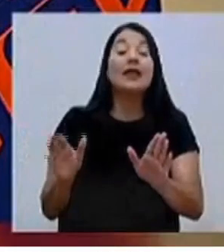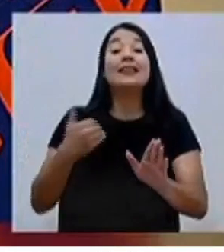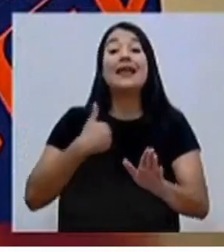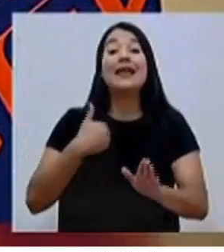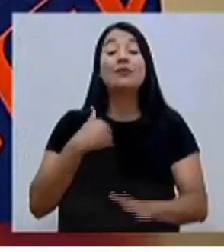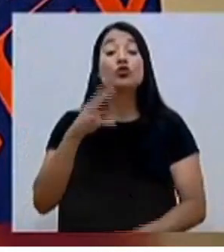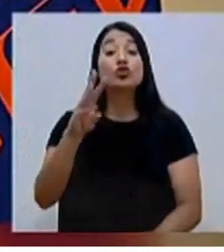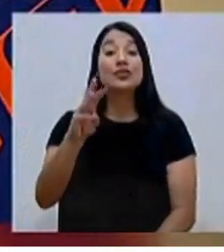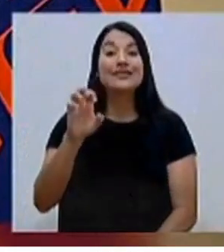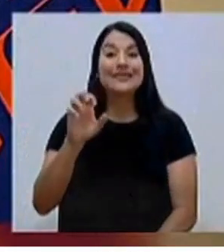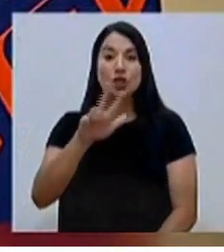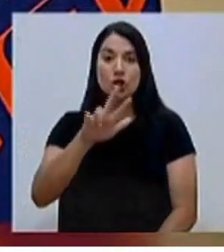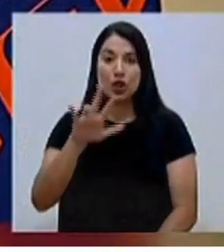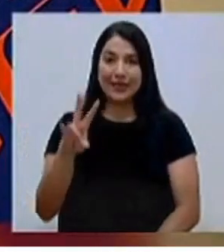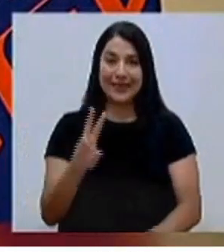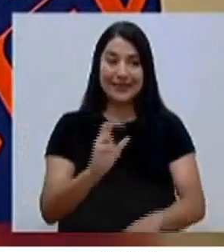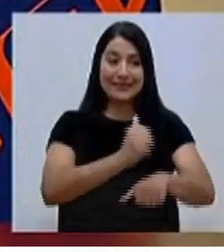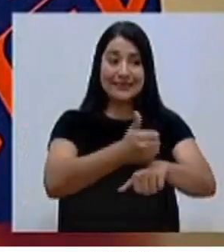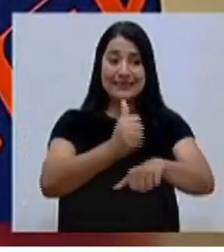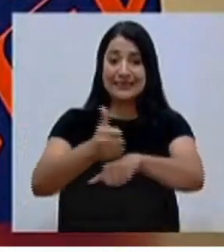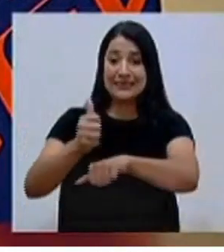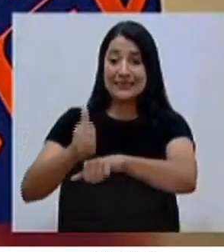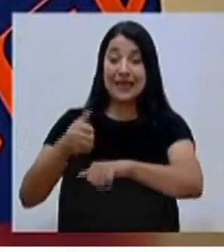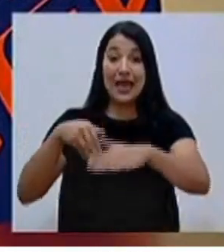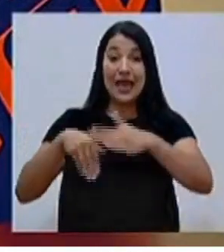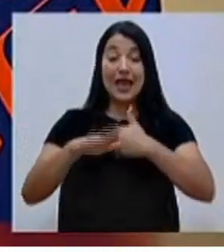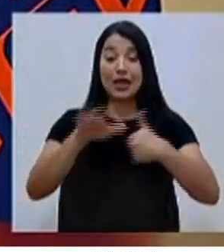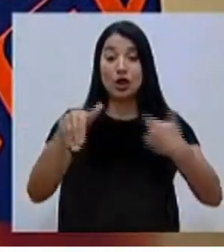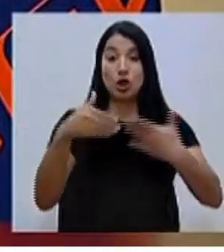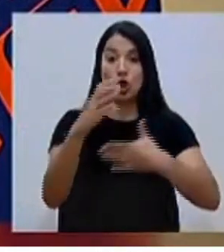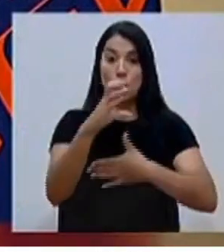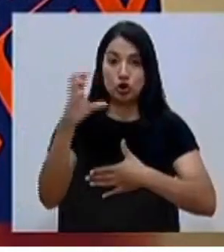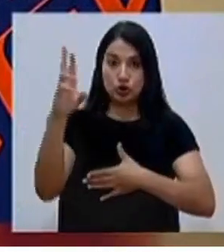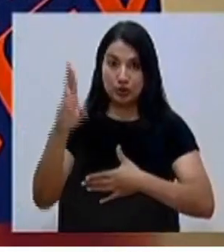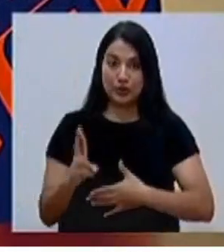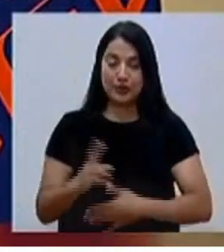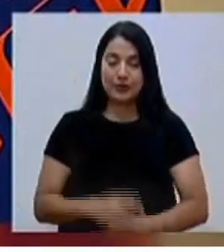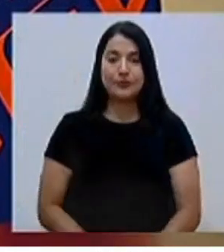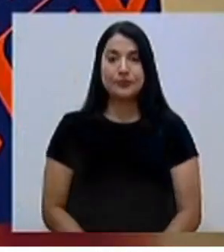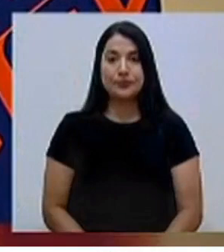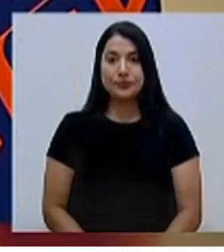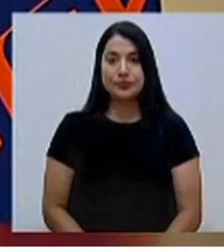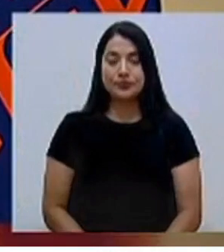CENCINAI que existen a lo largo y ancho del territorio nacional.